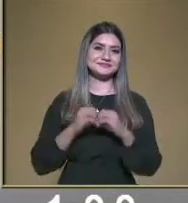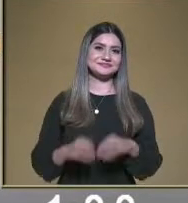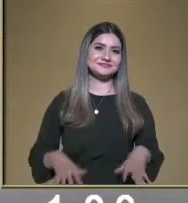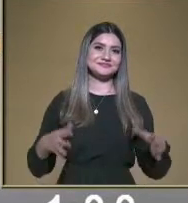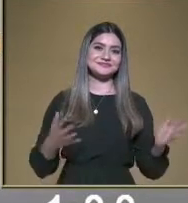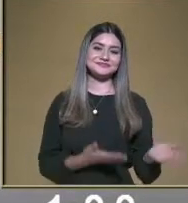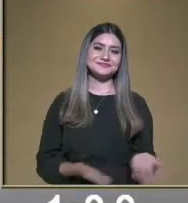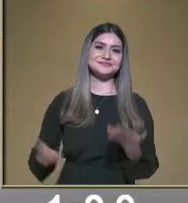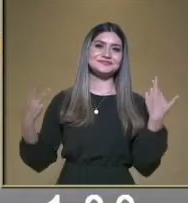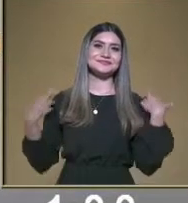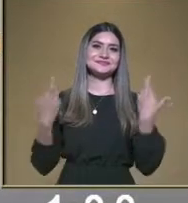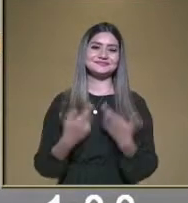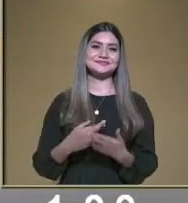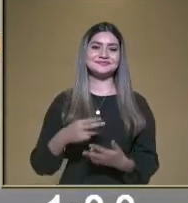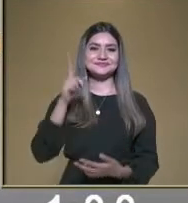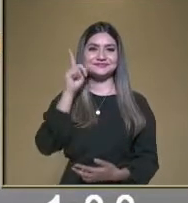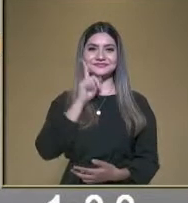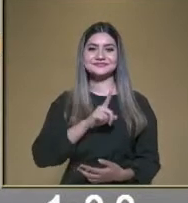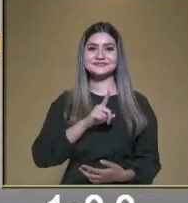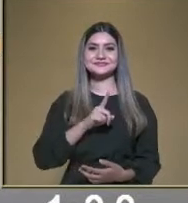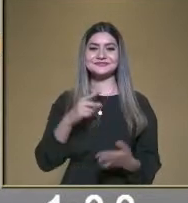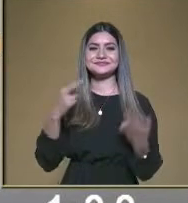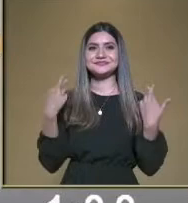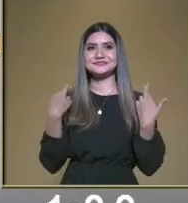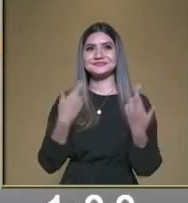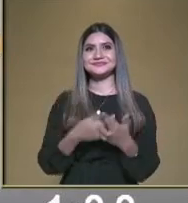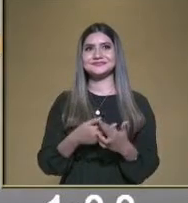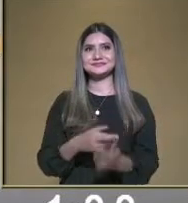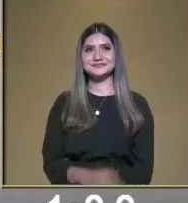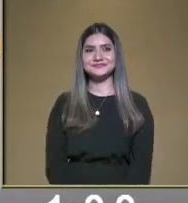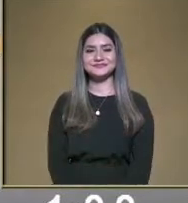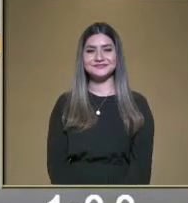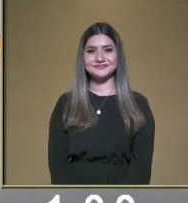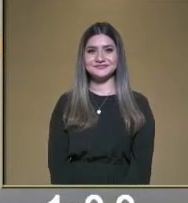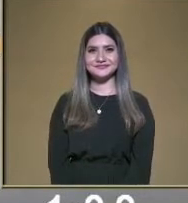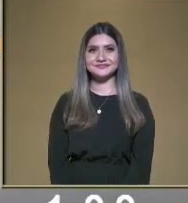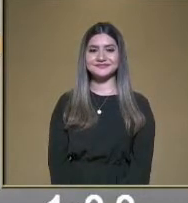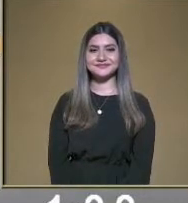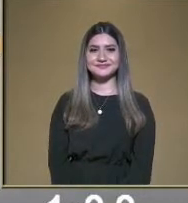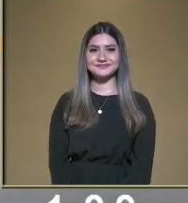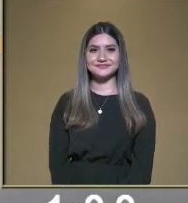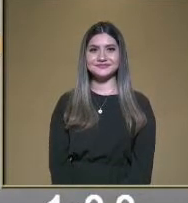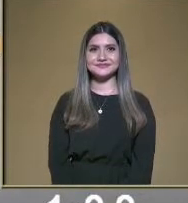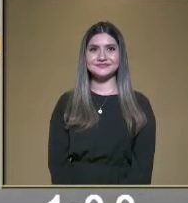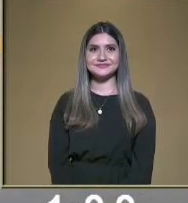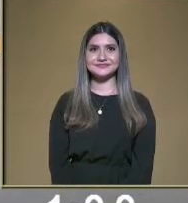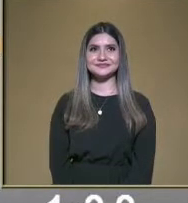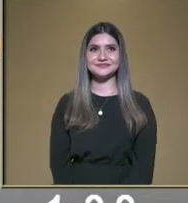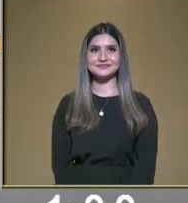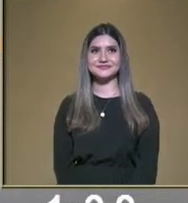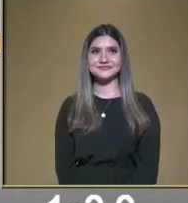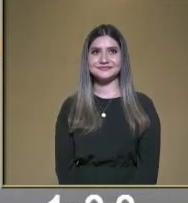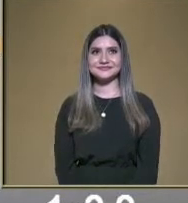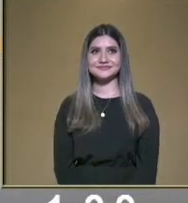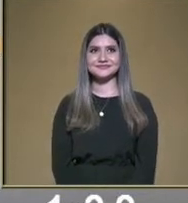Bueno, sigue la maestra Berenice. A ver, vamos a ver. Muy bien, A ver si puedo. Bueno.